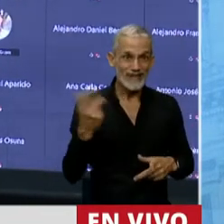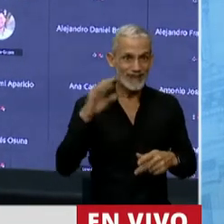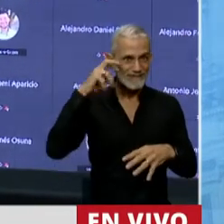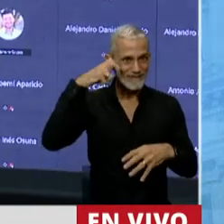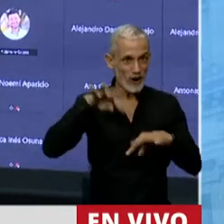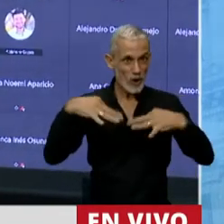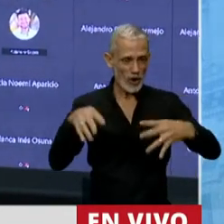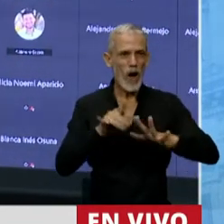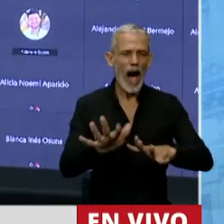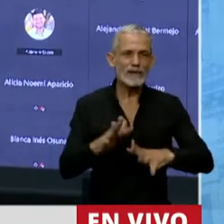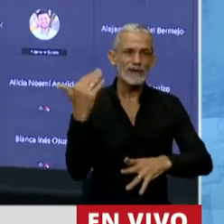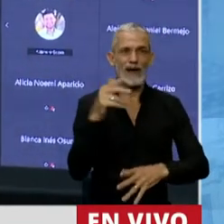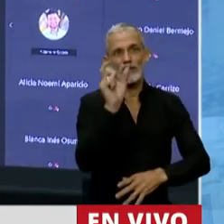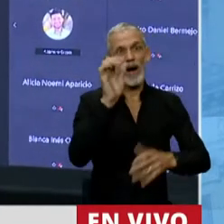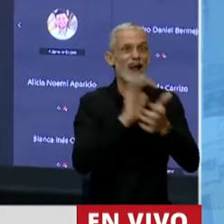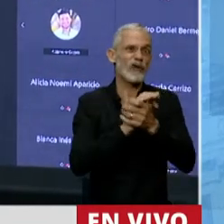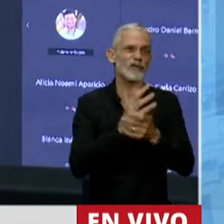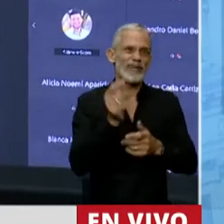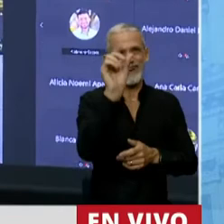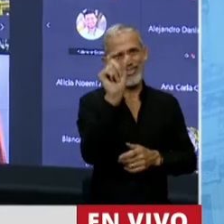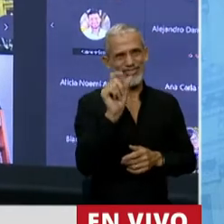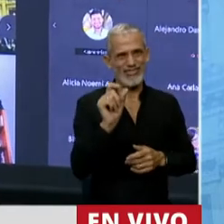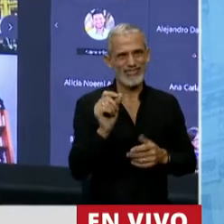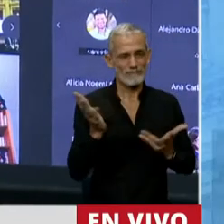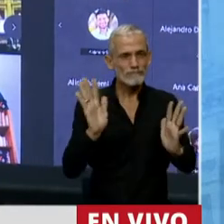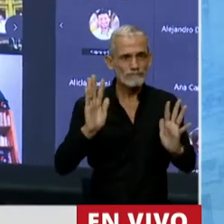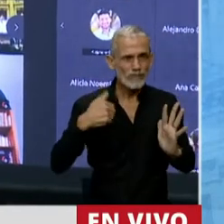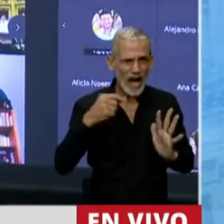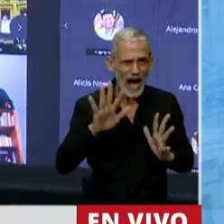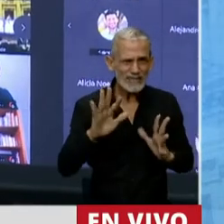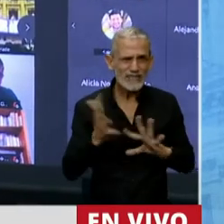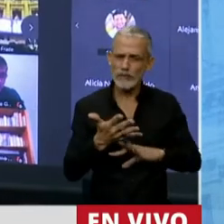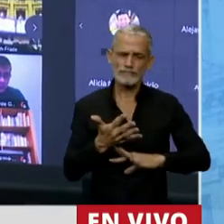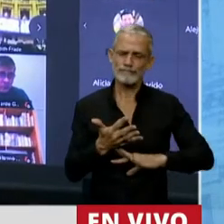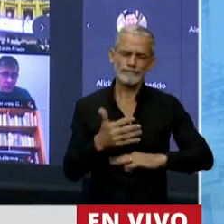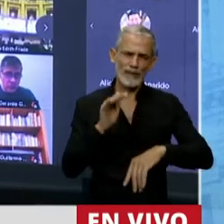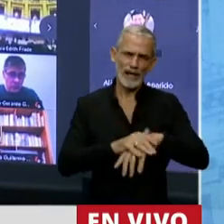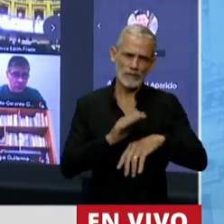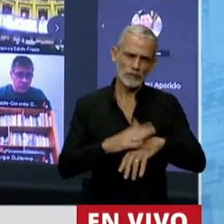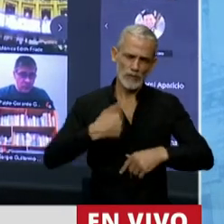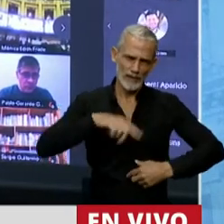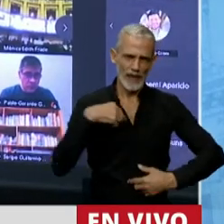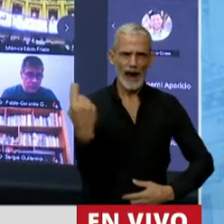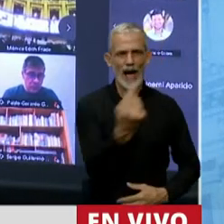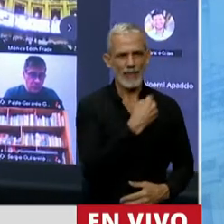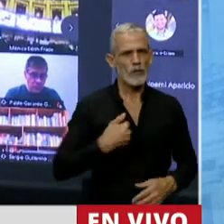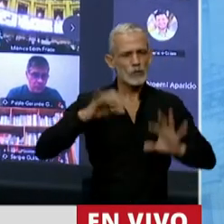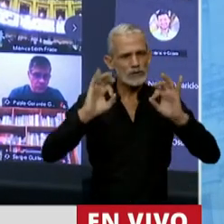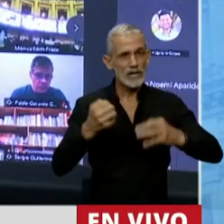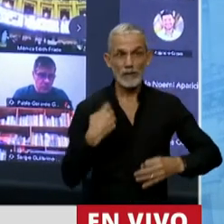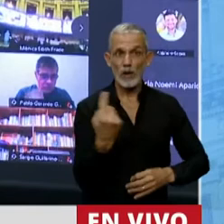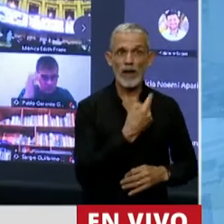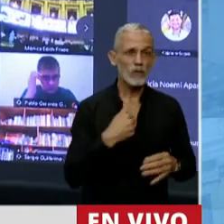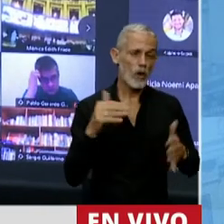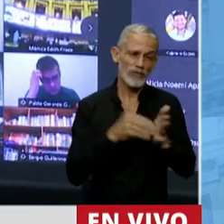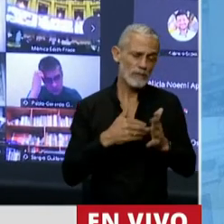delegar facultades le poníamos la palabra a Alfonsín, bueno, me parece que nosotros tenemos que tomar el toro por las astas, saber que la Argentina